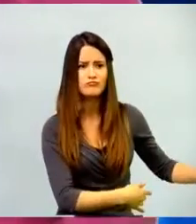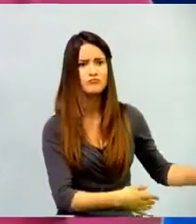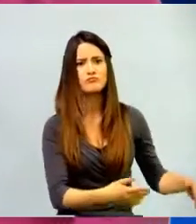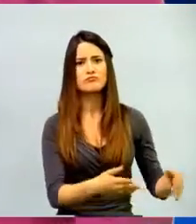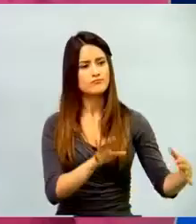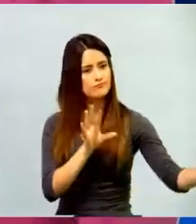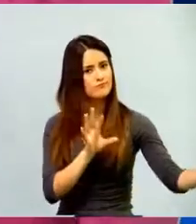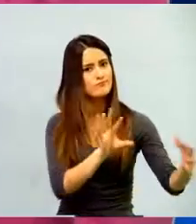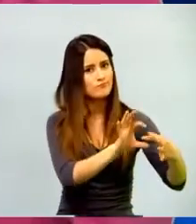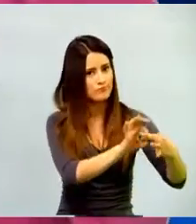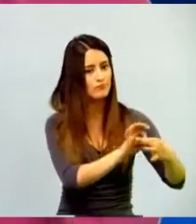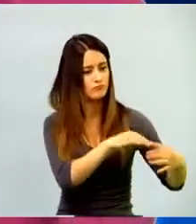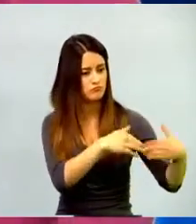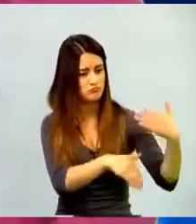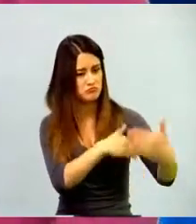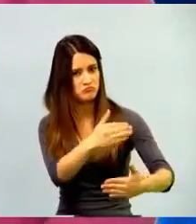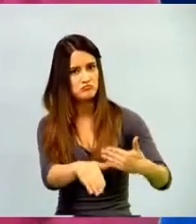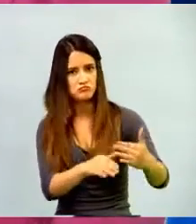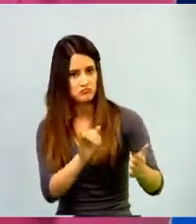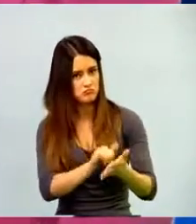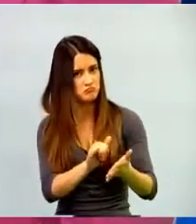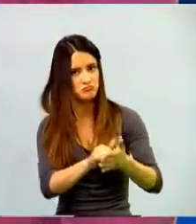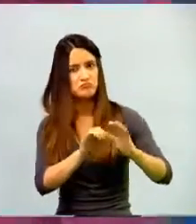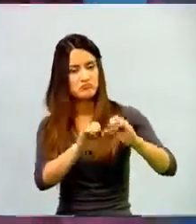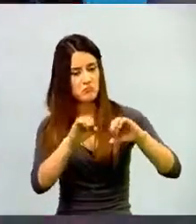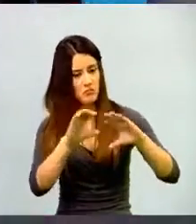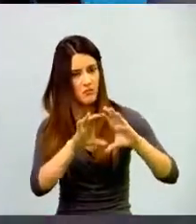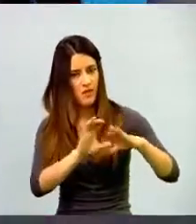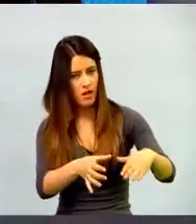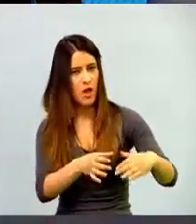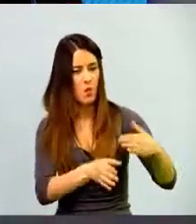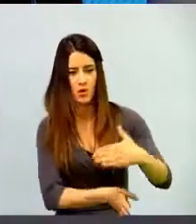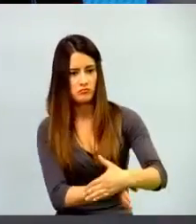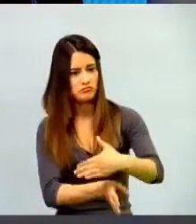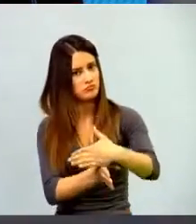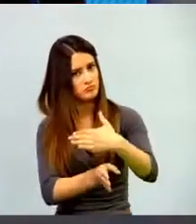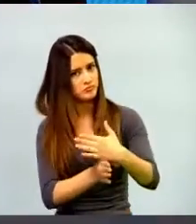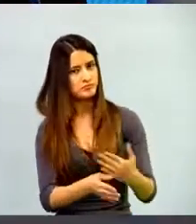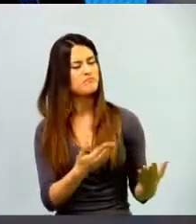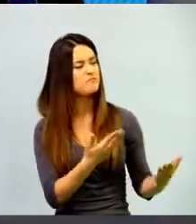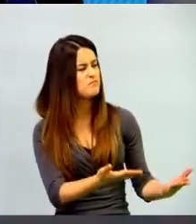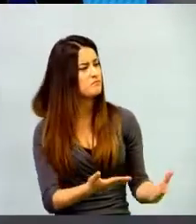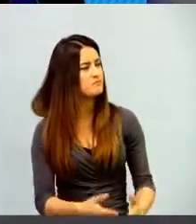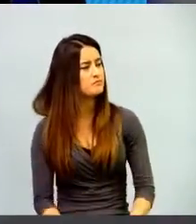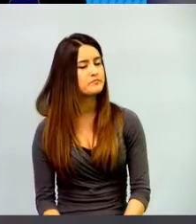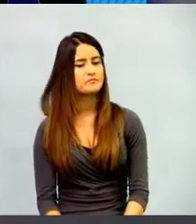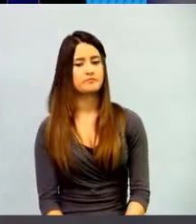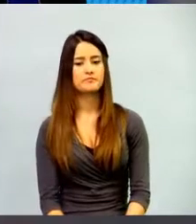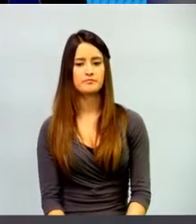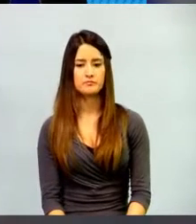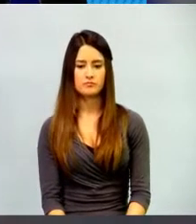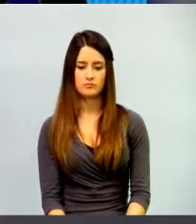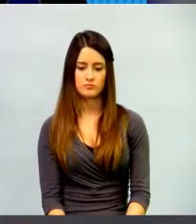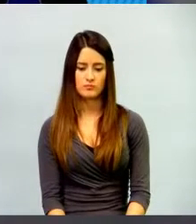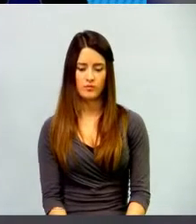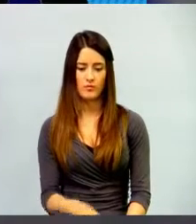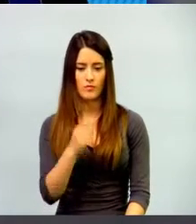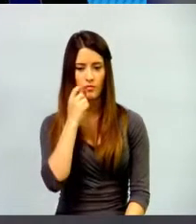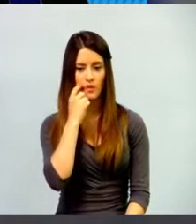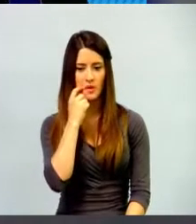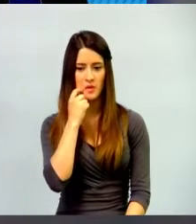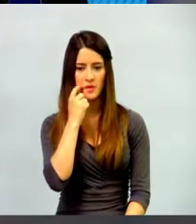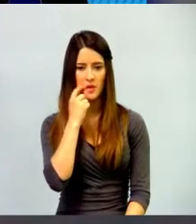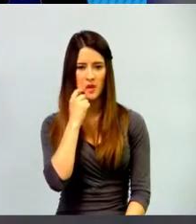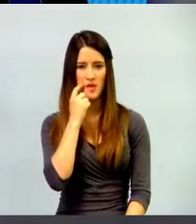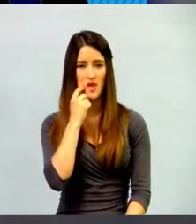dentro del aula y dentro de la institución. Profesor. Tal vez el problema que existe ahorita no es, o el reto más grande